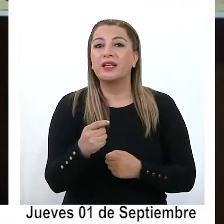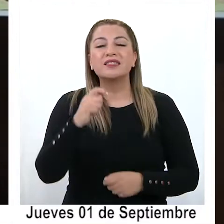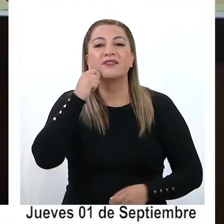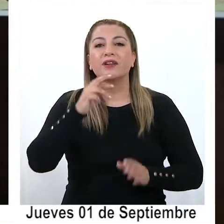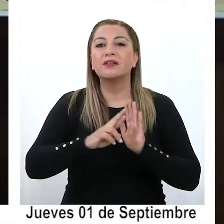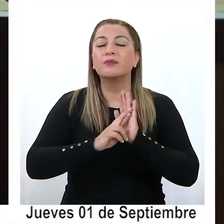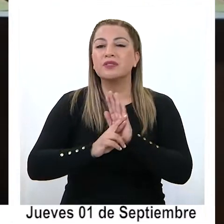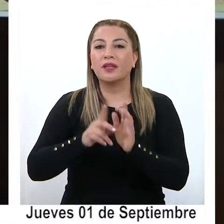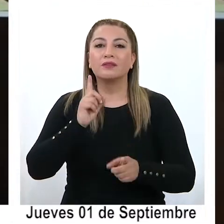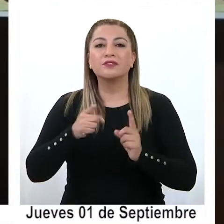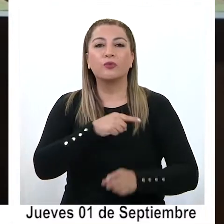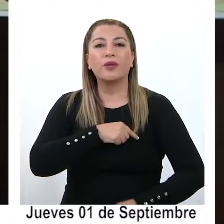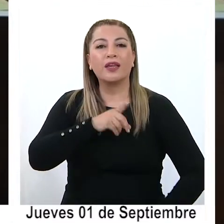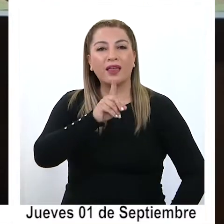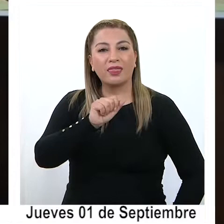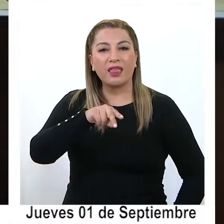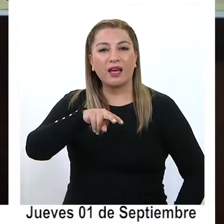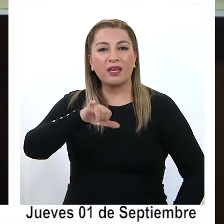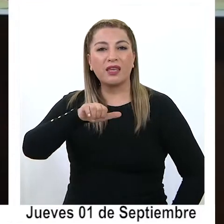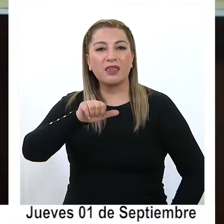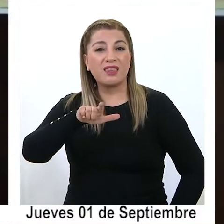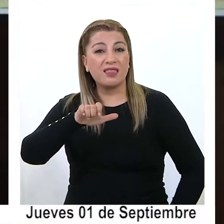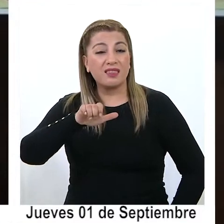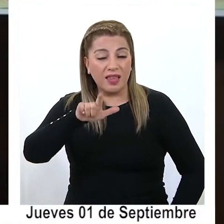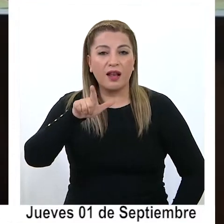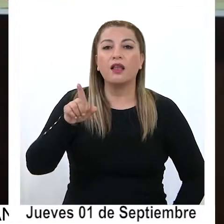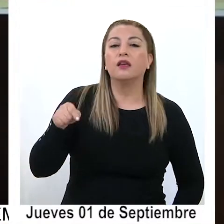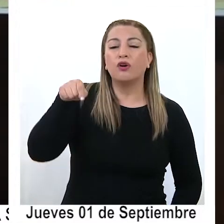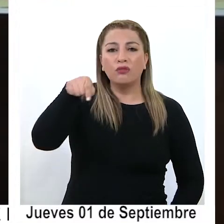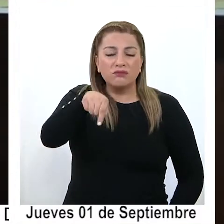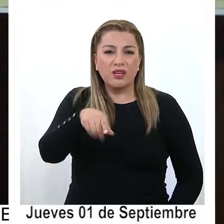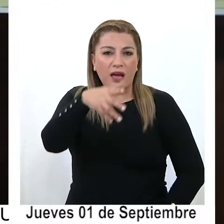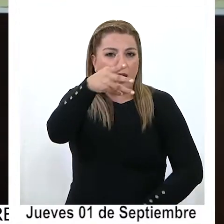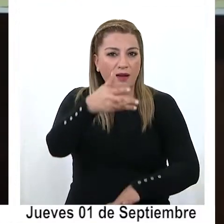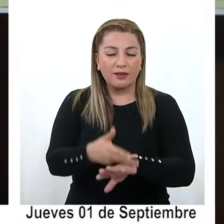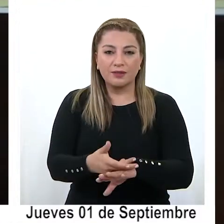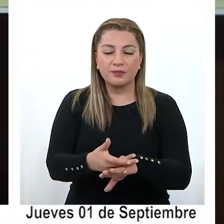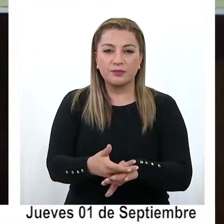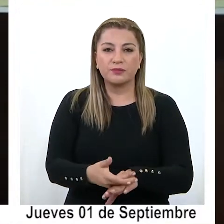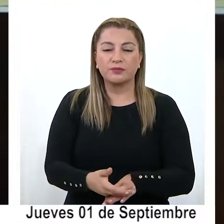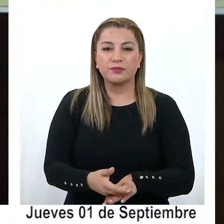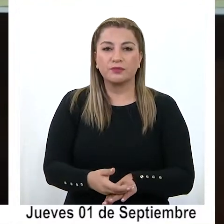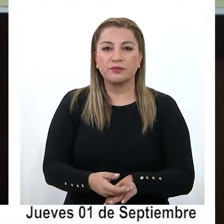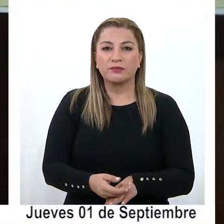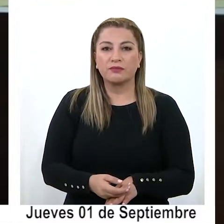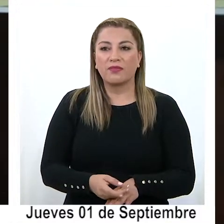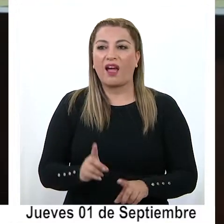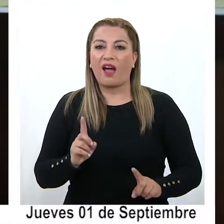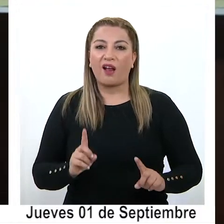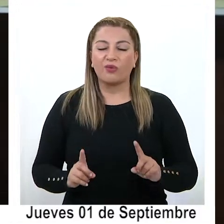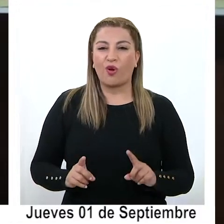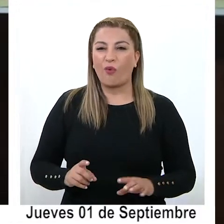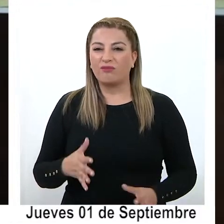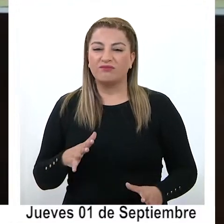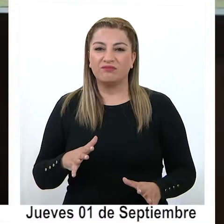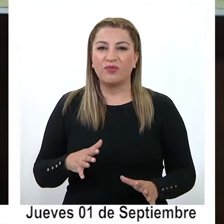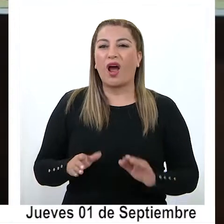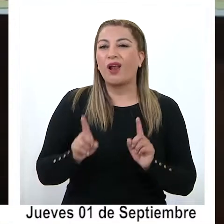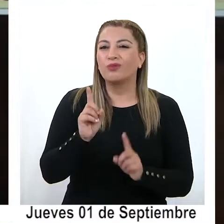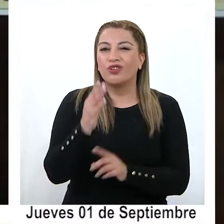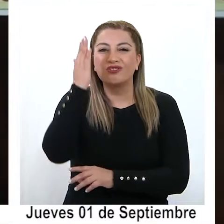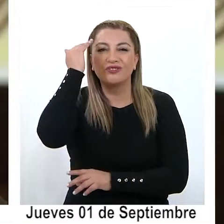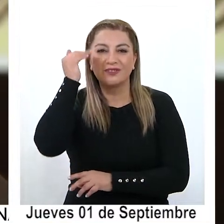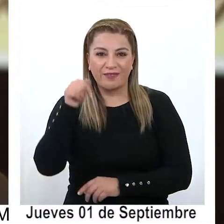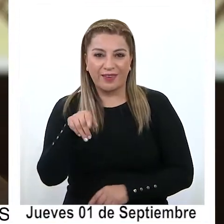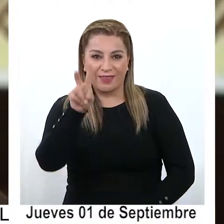delegado presidencial, señor Daniel Quintero. Hay que decirlo, hoy día ha habido una suerte de desidia, una suerte de ignorancia también